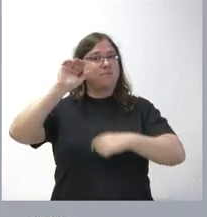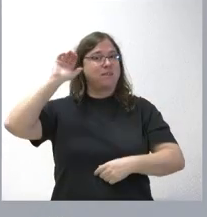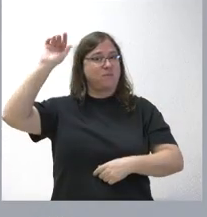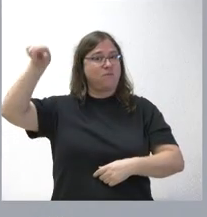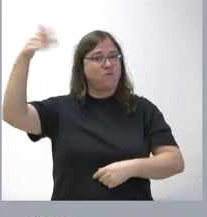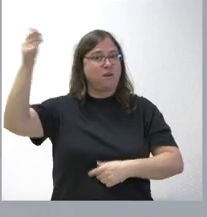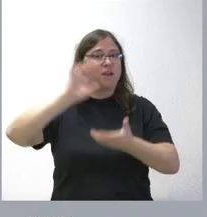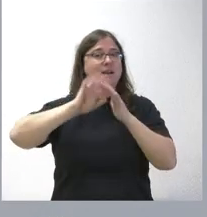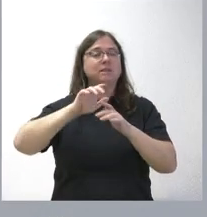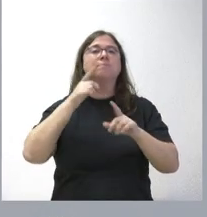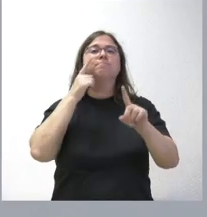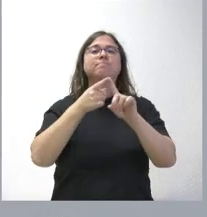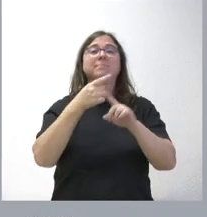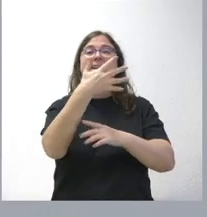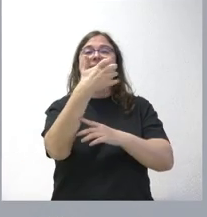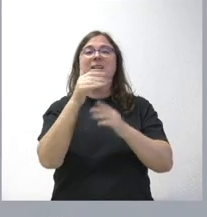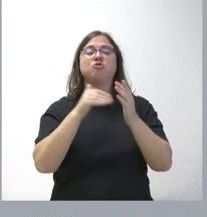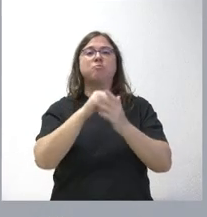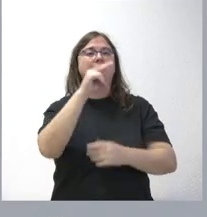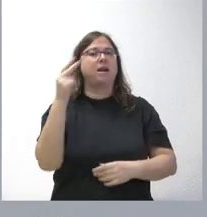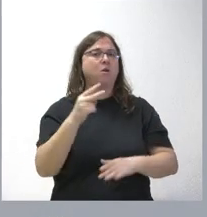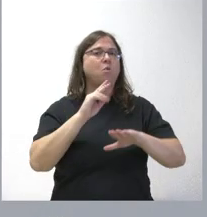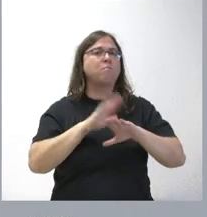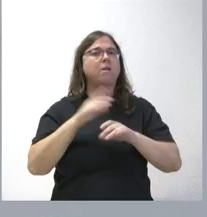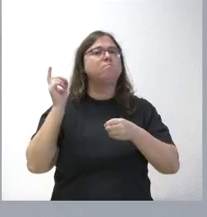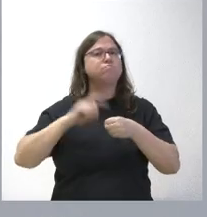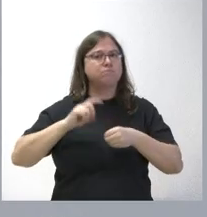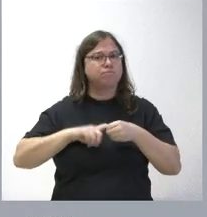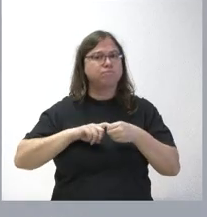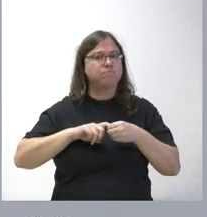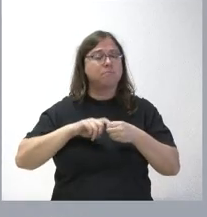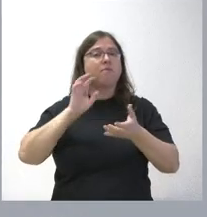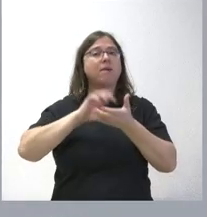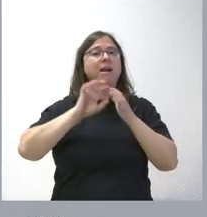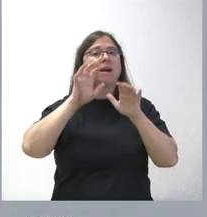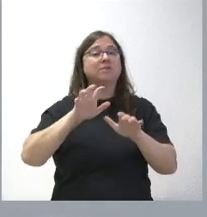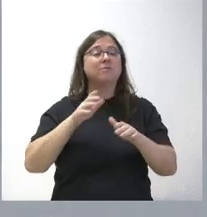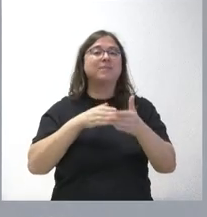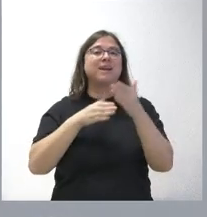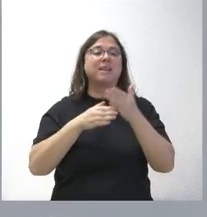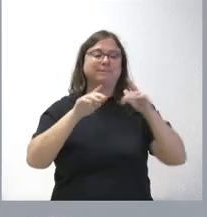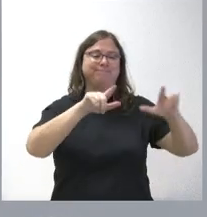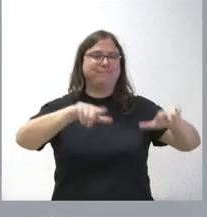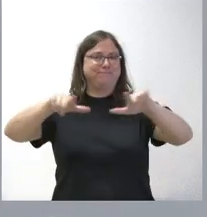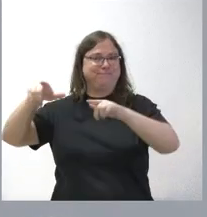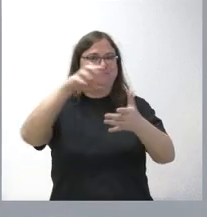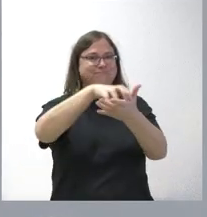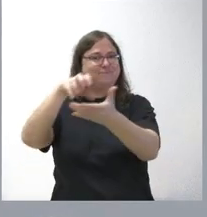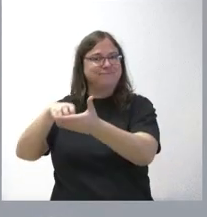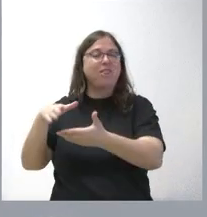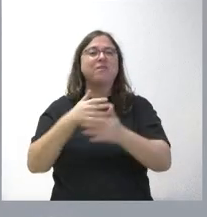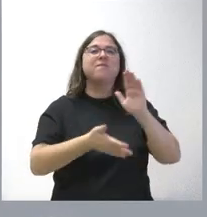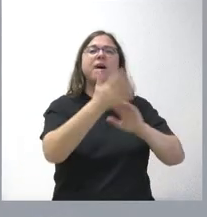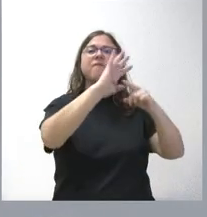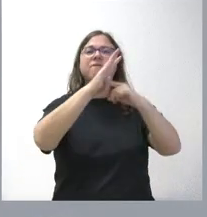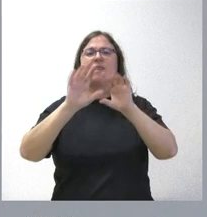León, es el destino de 500.000 euros para la participación de Castilla y León mediante stands y de sus empresas en varias ferias